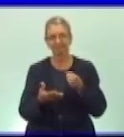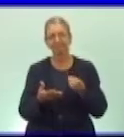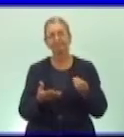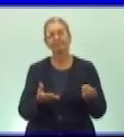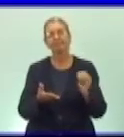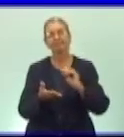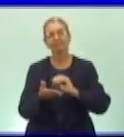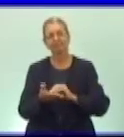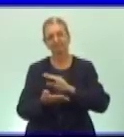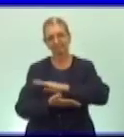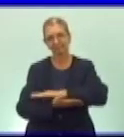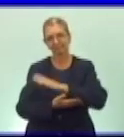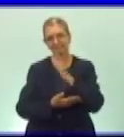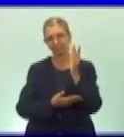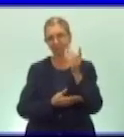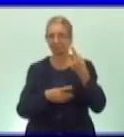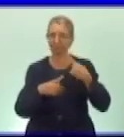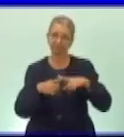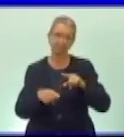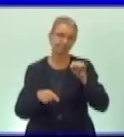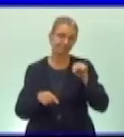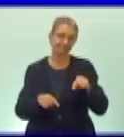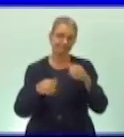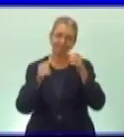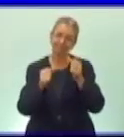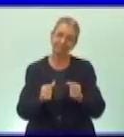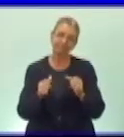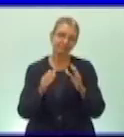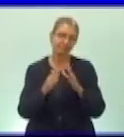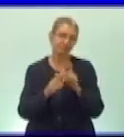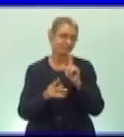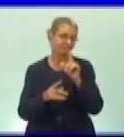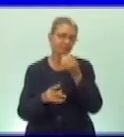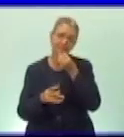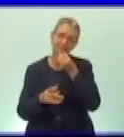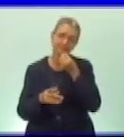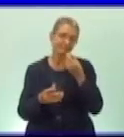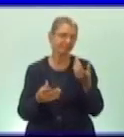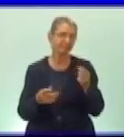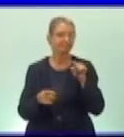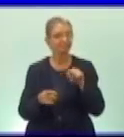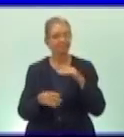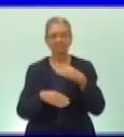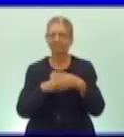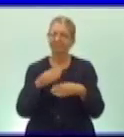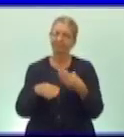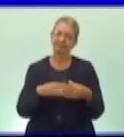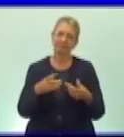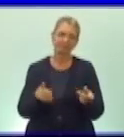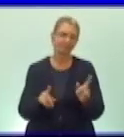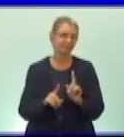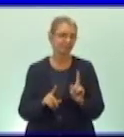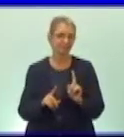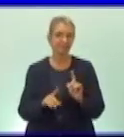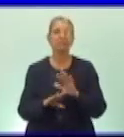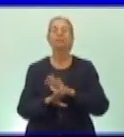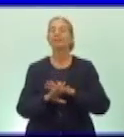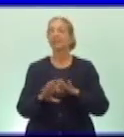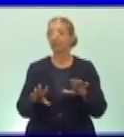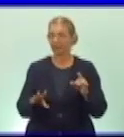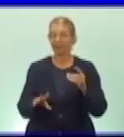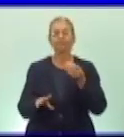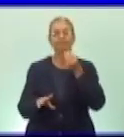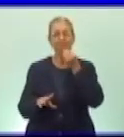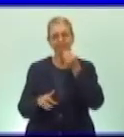álbum, pero sabemos que en estos momentos eso sería un problema. Un problema que podemos resolver con lo que